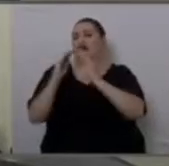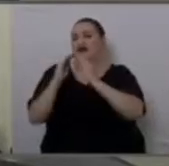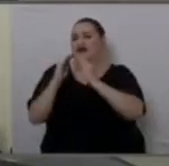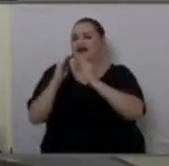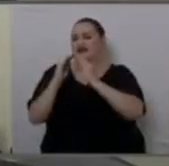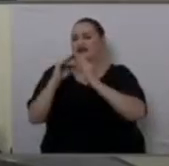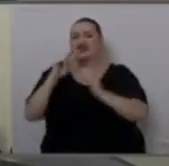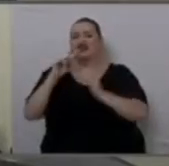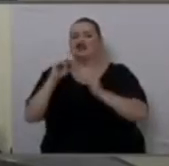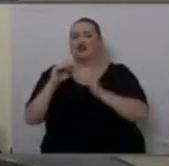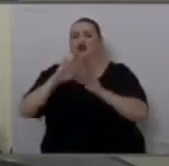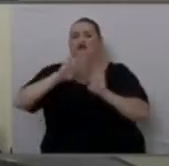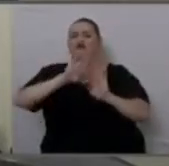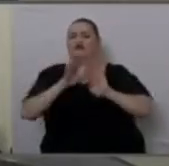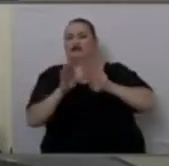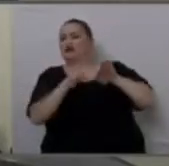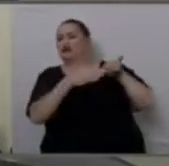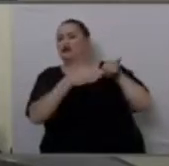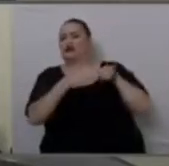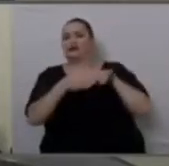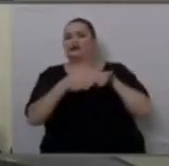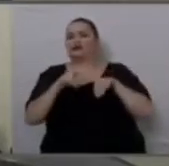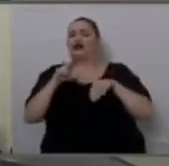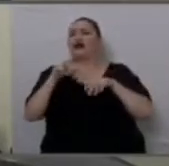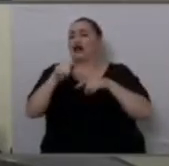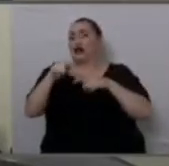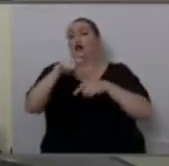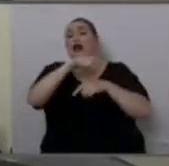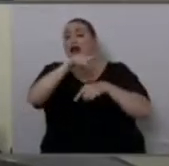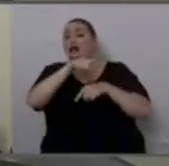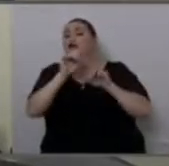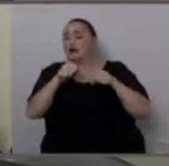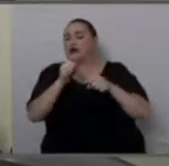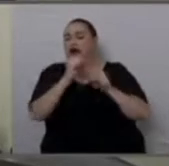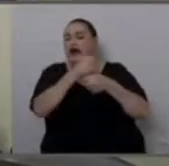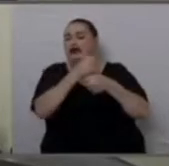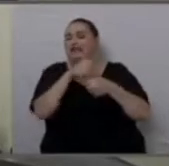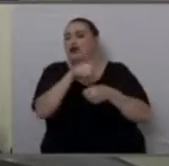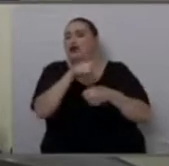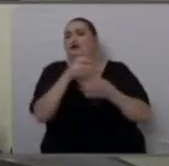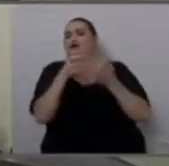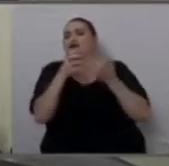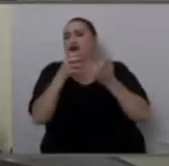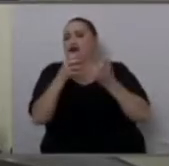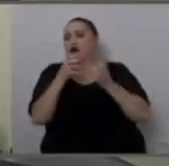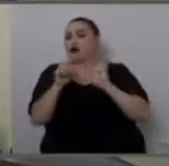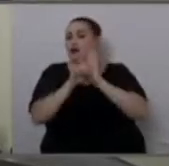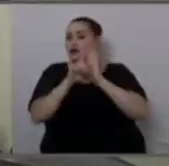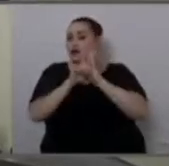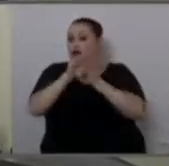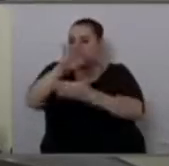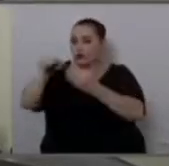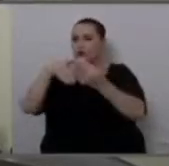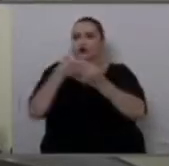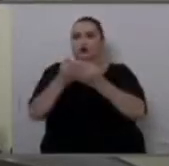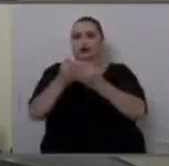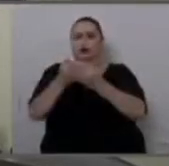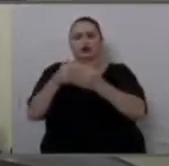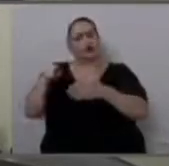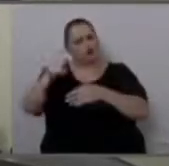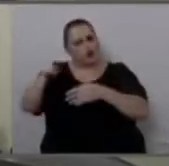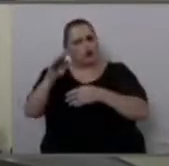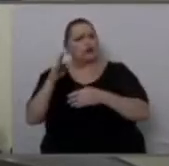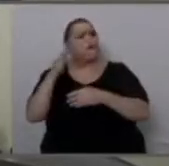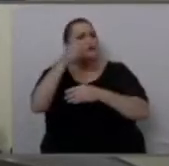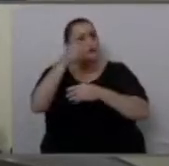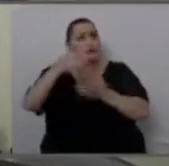no les estorben, para que los dejen hacer y deshacer a su gusto con lo que es de todos. Vote o